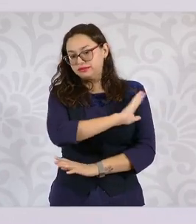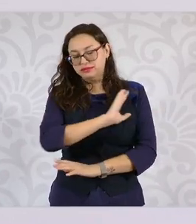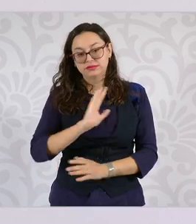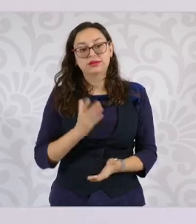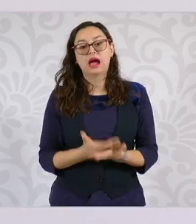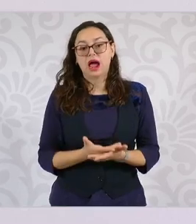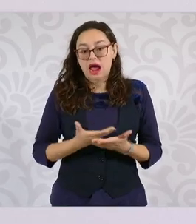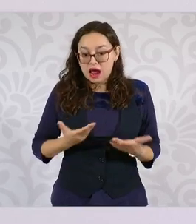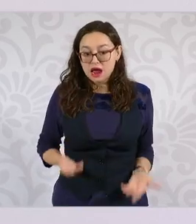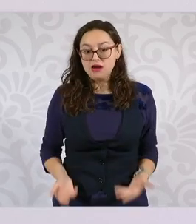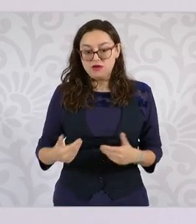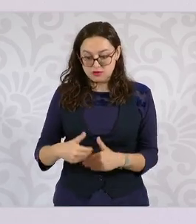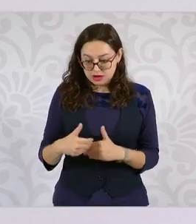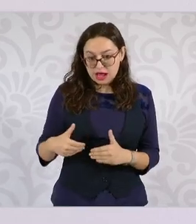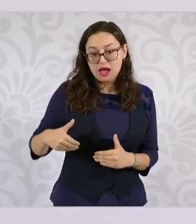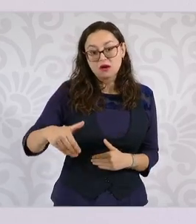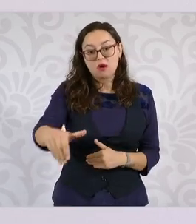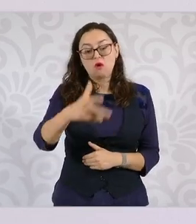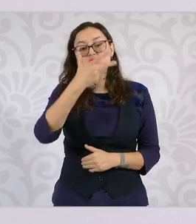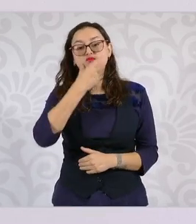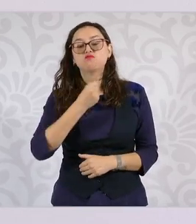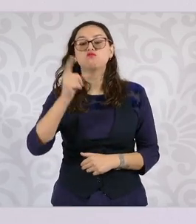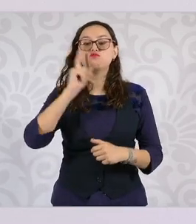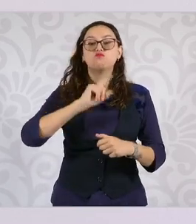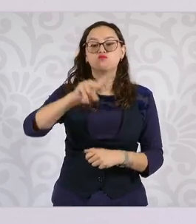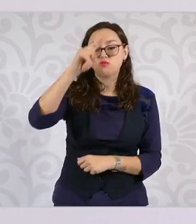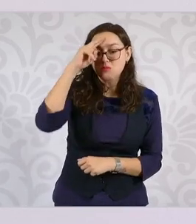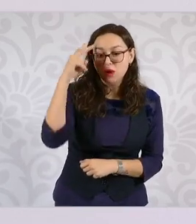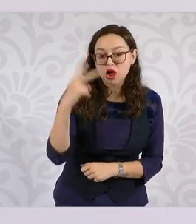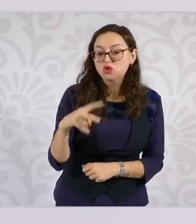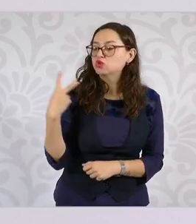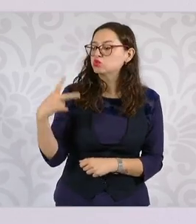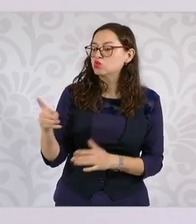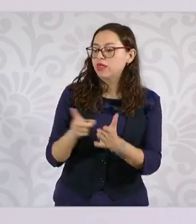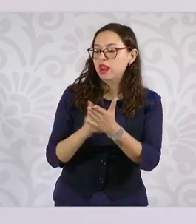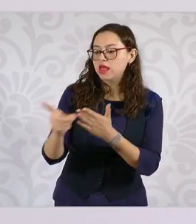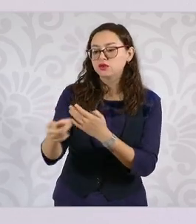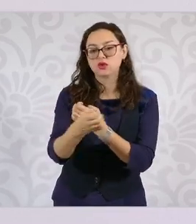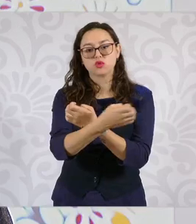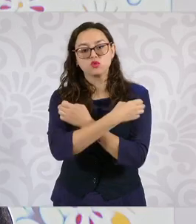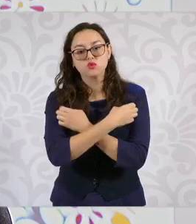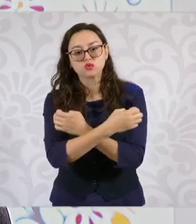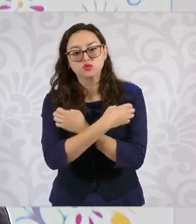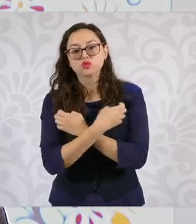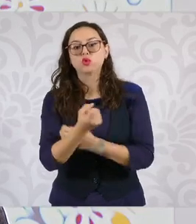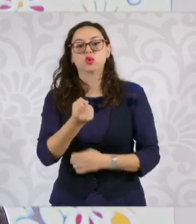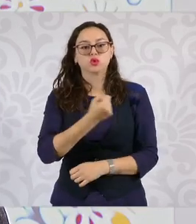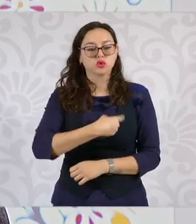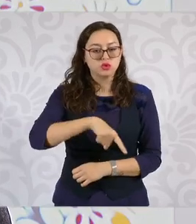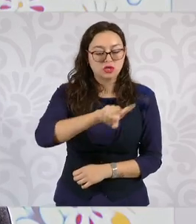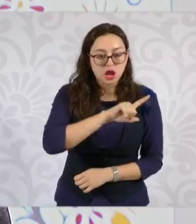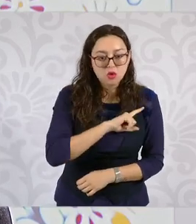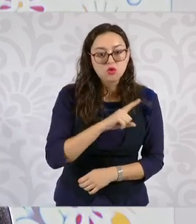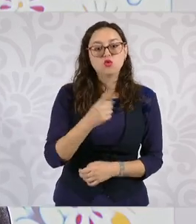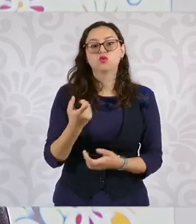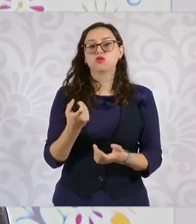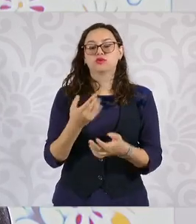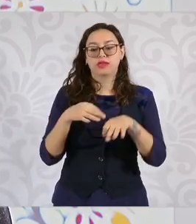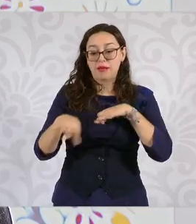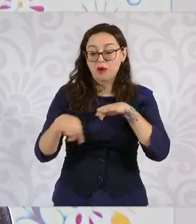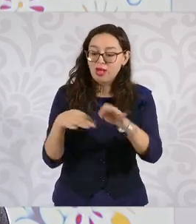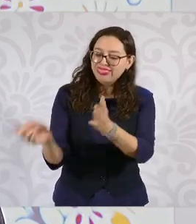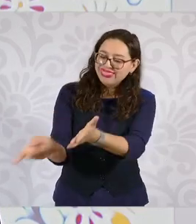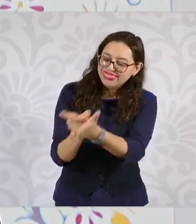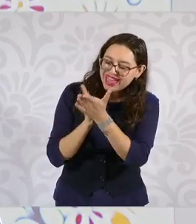jóvenes mexicanos tengan acceso al derecho a la educación, al derecho a la salud, al derecho al trabajo.